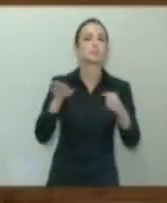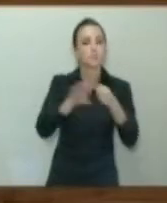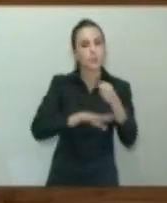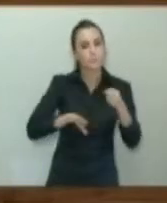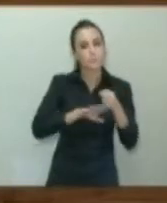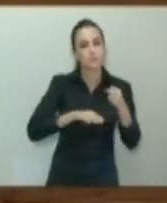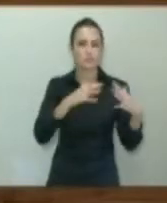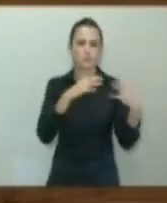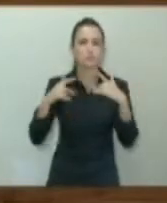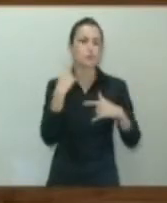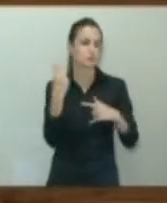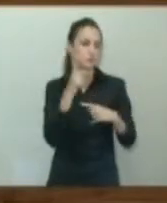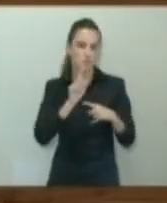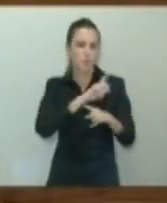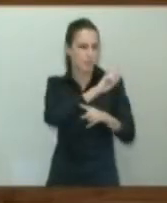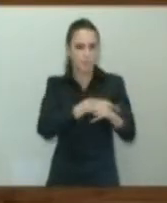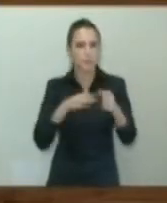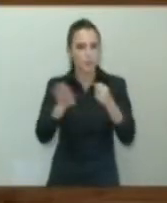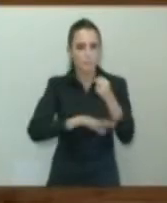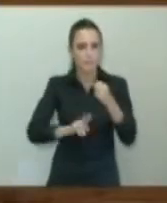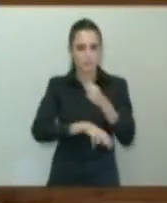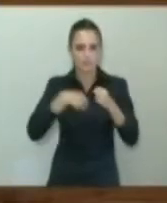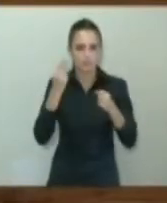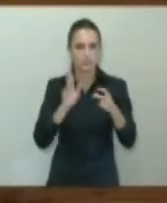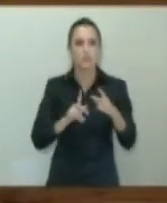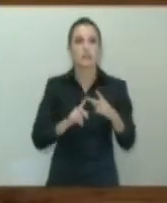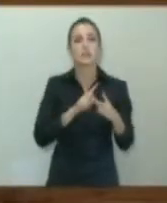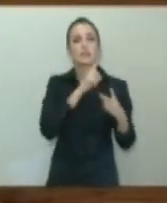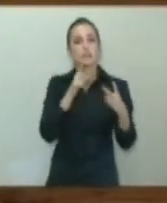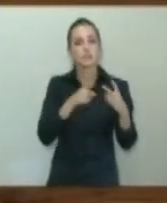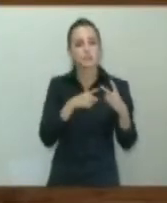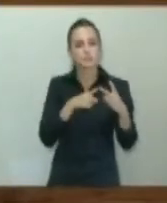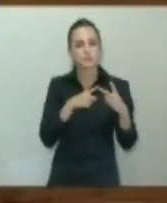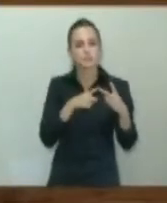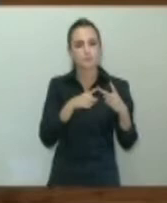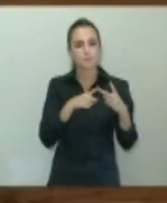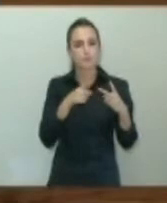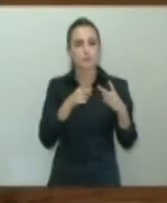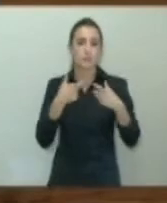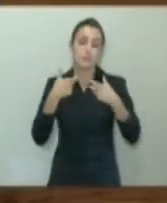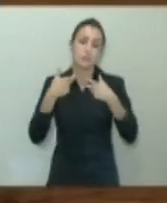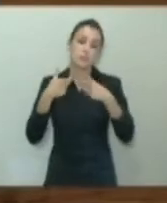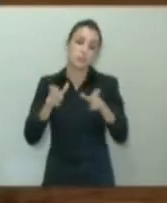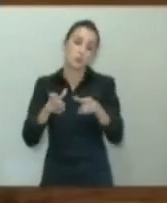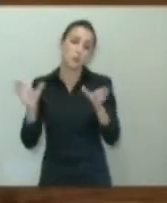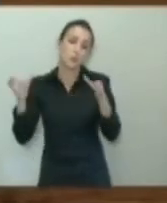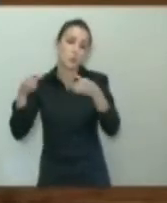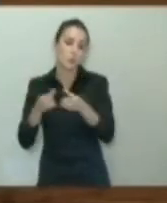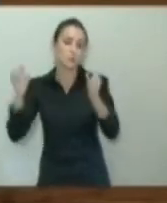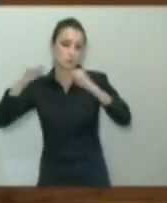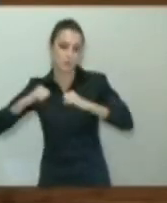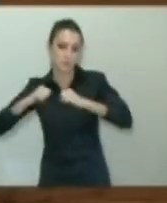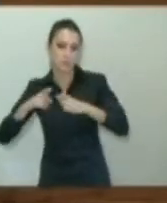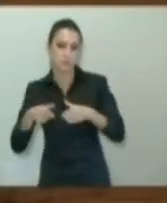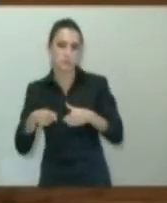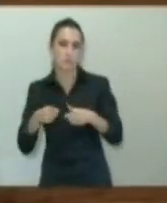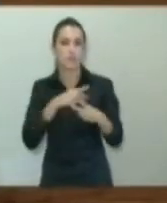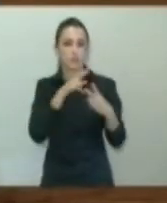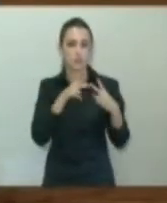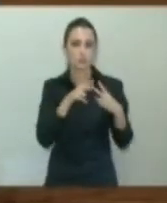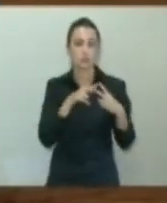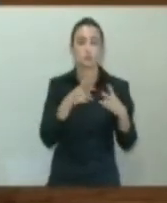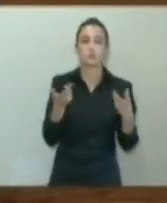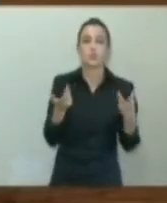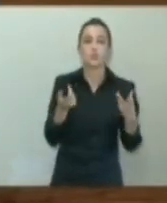base, no solo del fútbol, sino del deporte base y de los colectivos, de las personas mayores, que de alguna